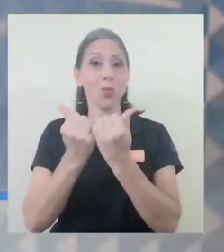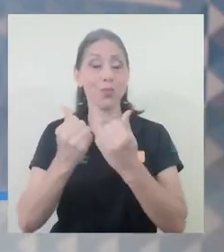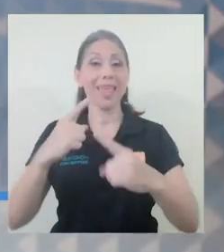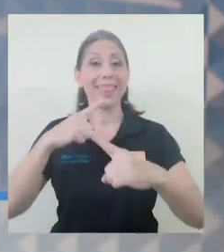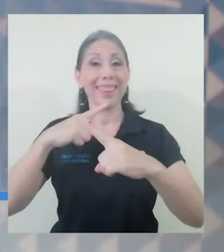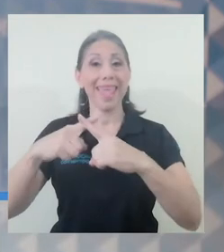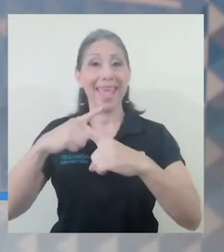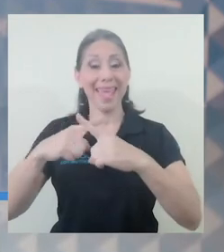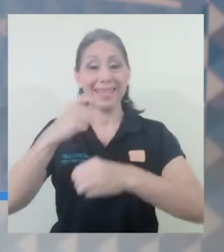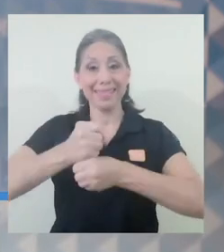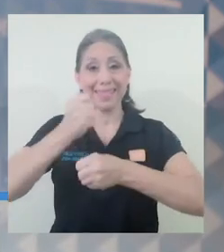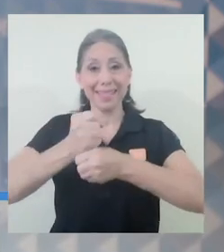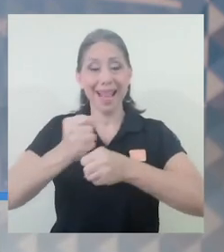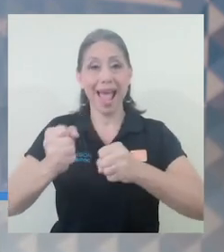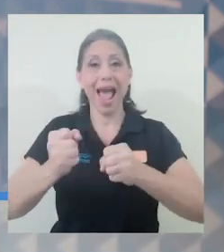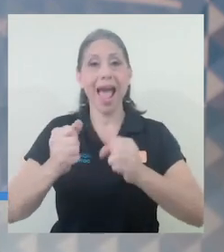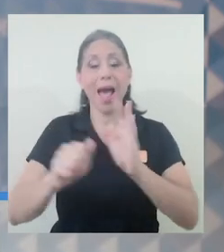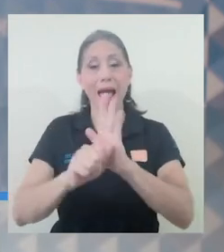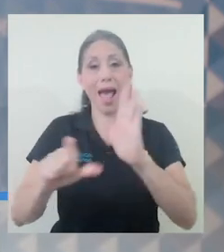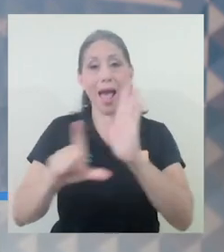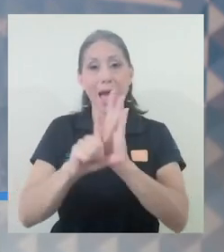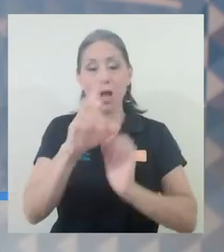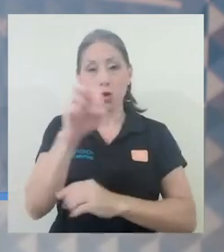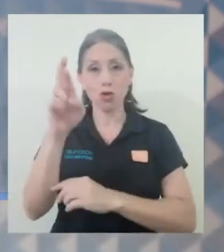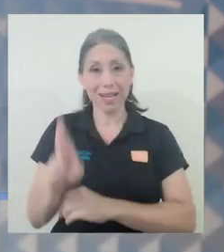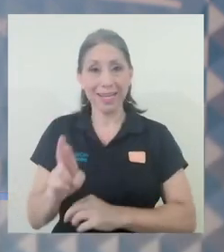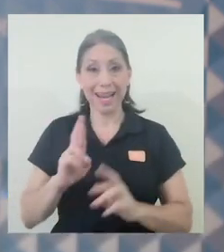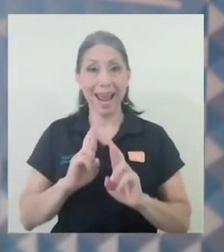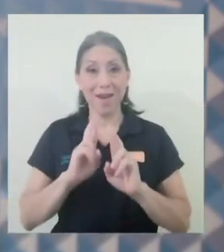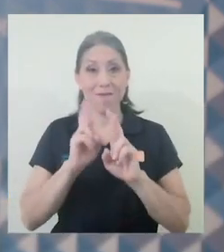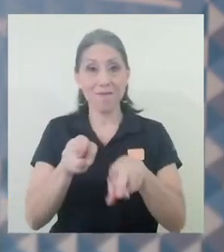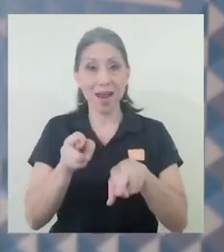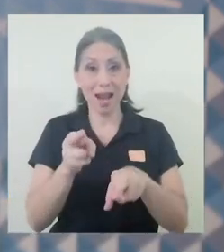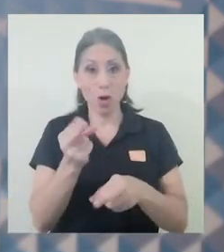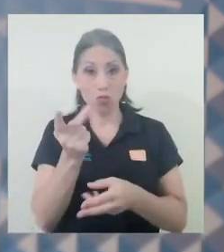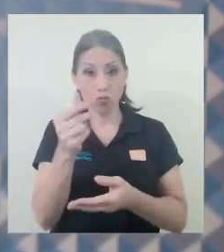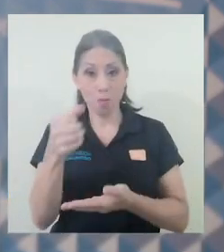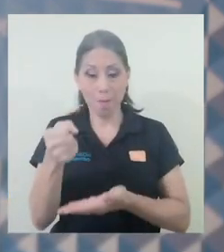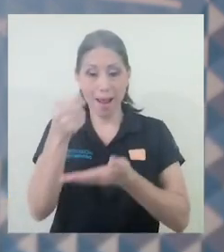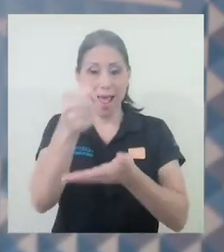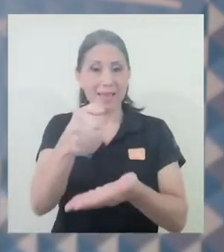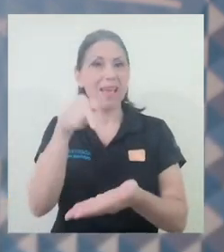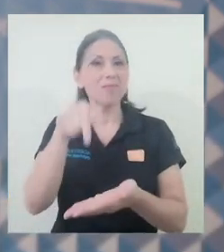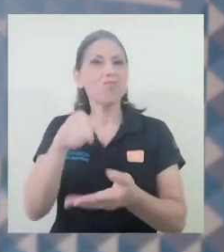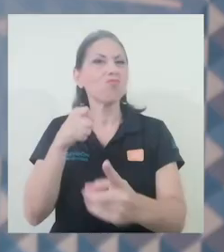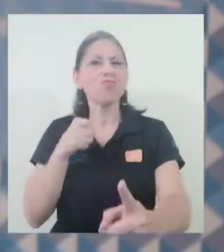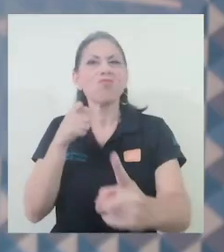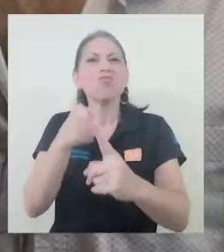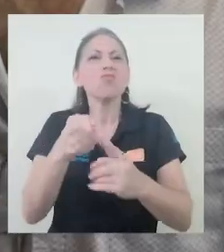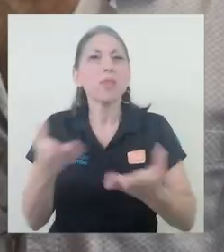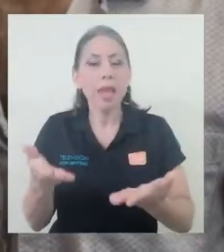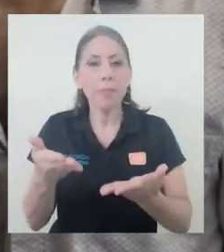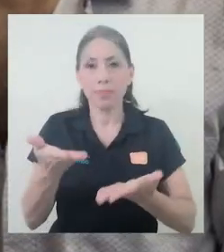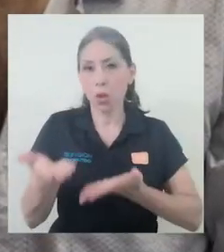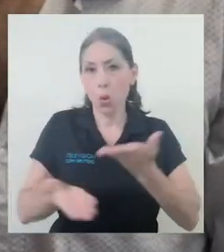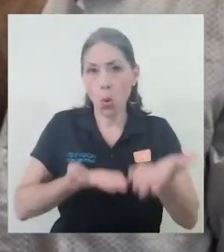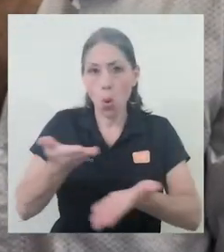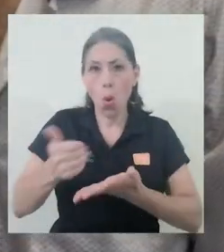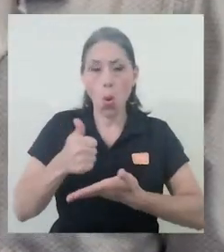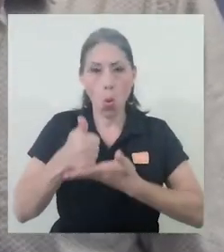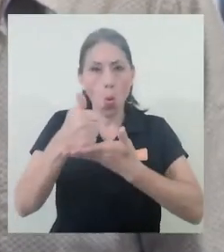Asociación de Ex-Parlamentarios y Parlamentarios de Costa Rica es contribuir con